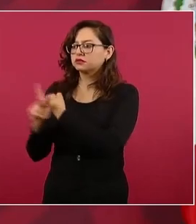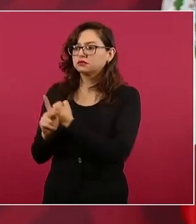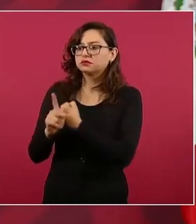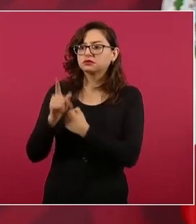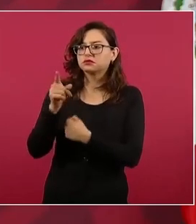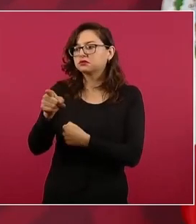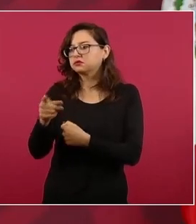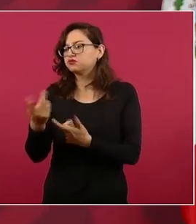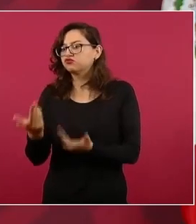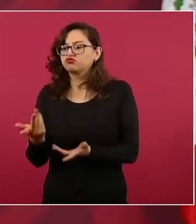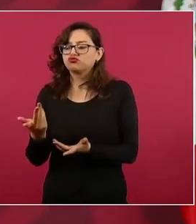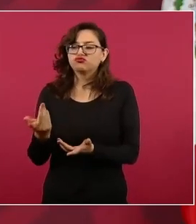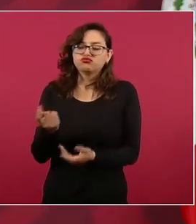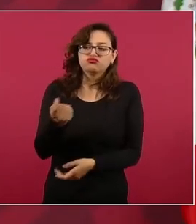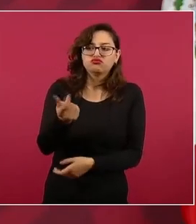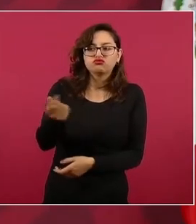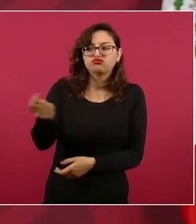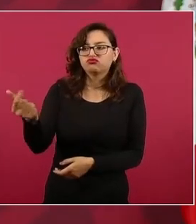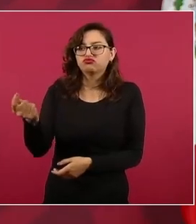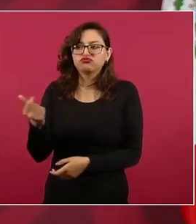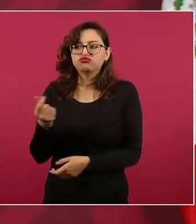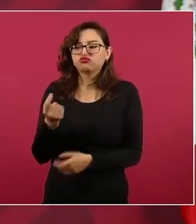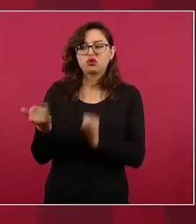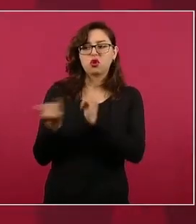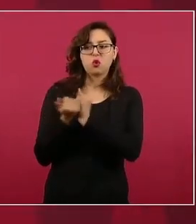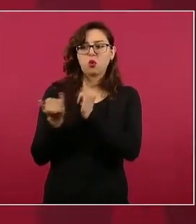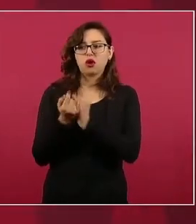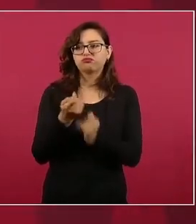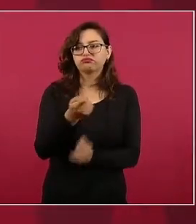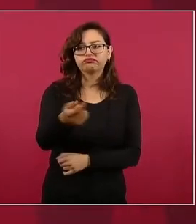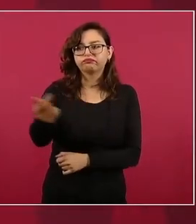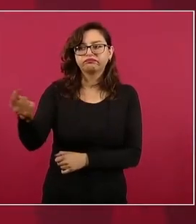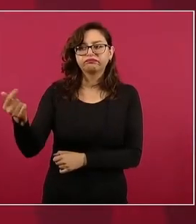llegada se inicia una etapa nueva